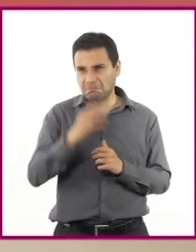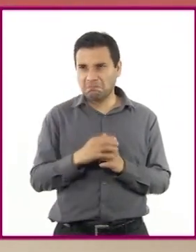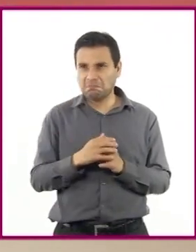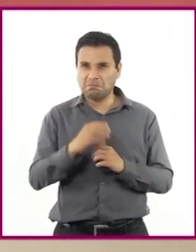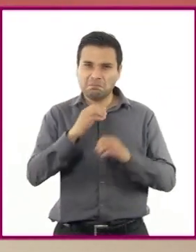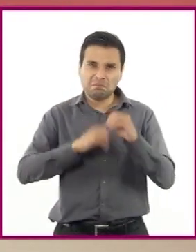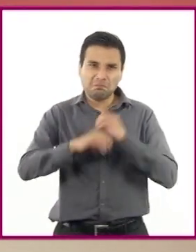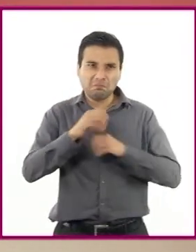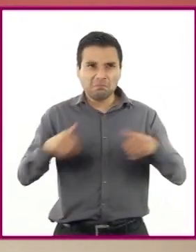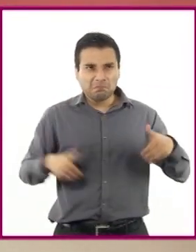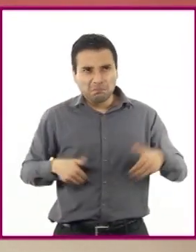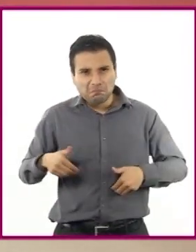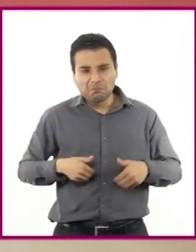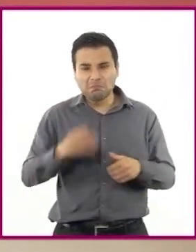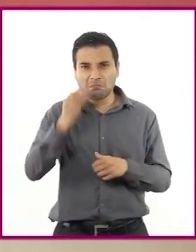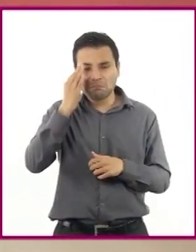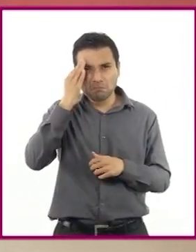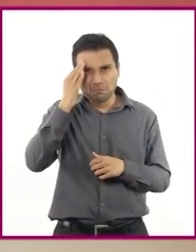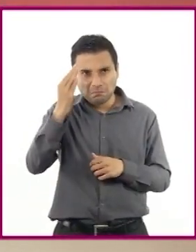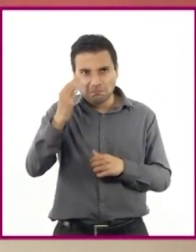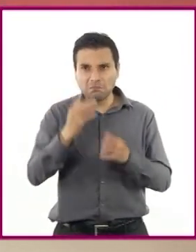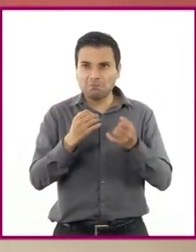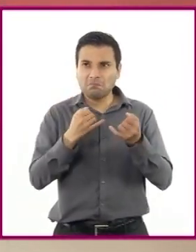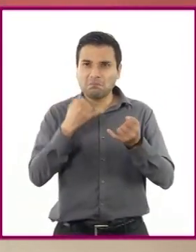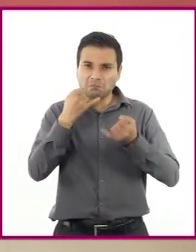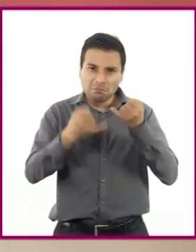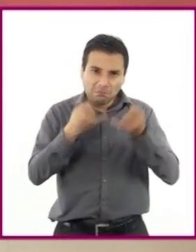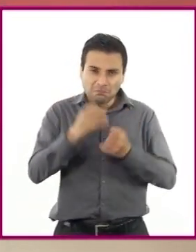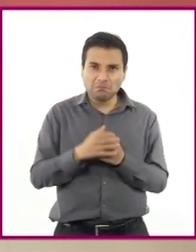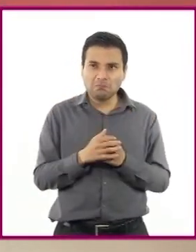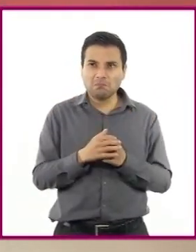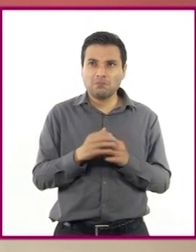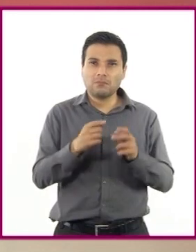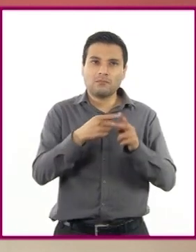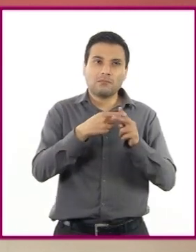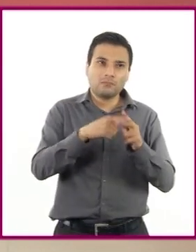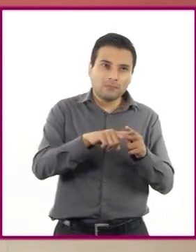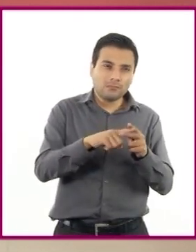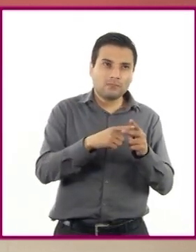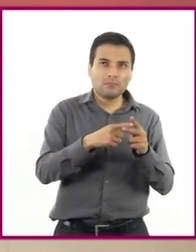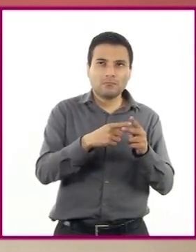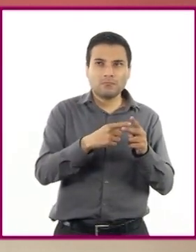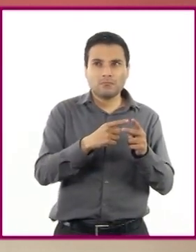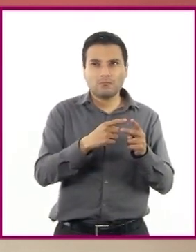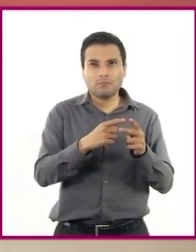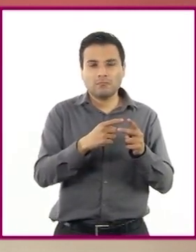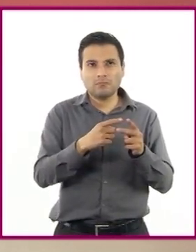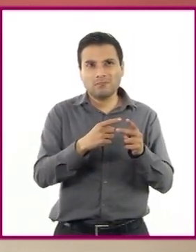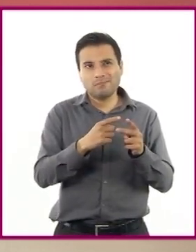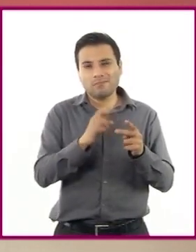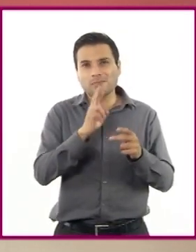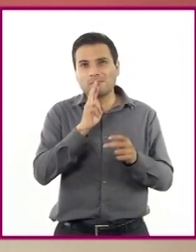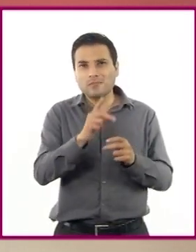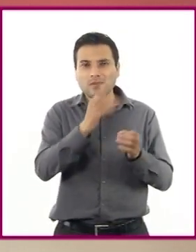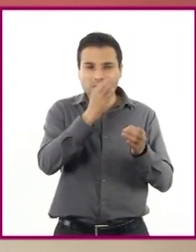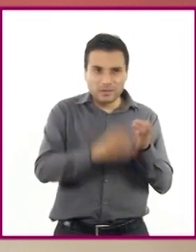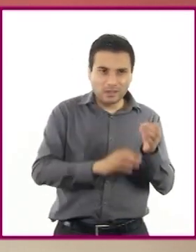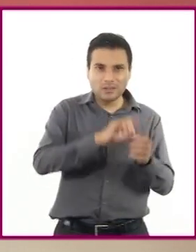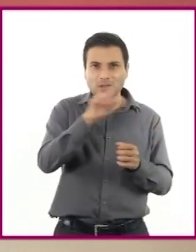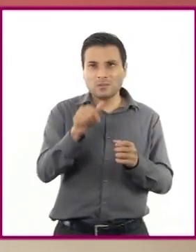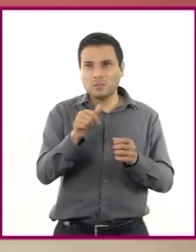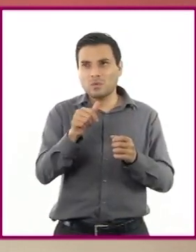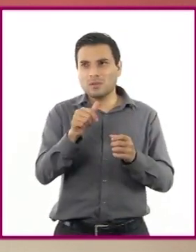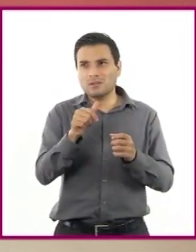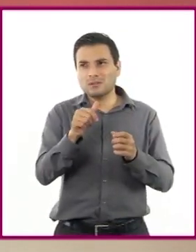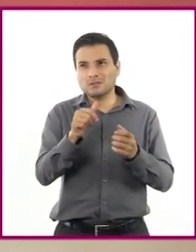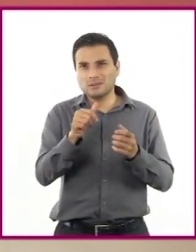que parecen jugar con el tiempo. El principio es el final, un acto a la mitad de la obra se regresa al inicio.